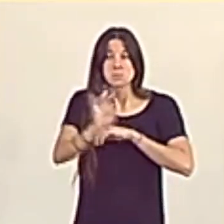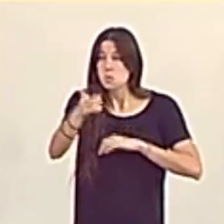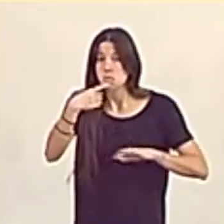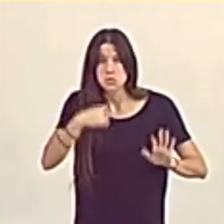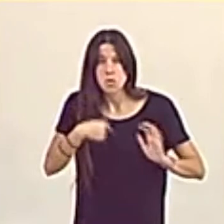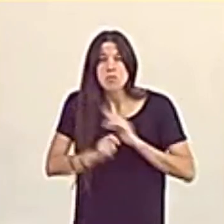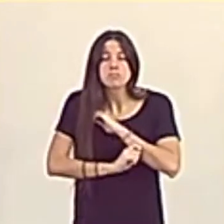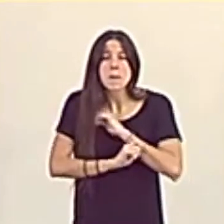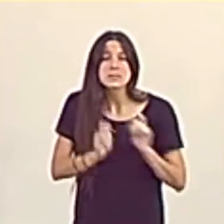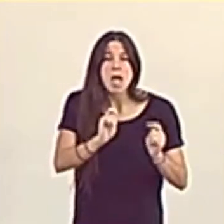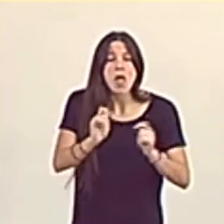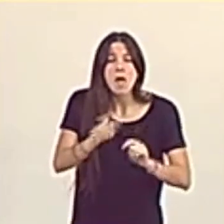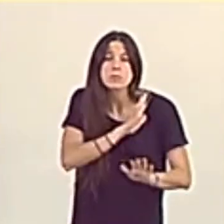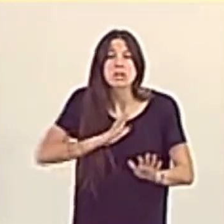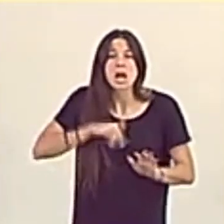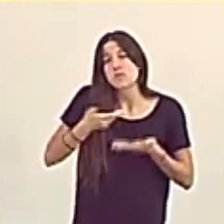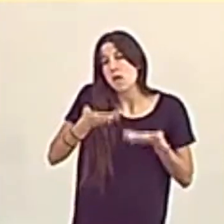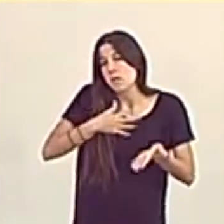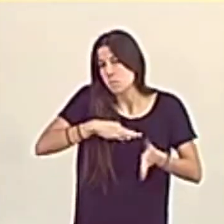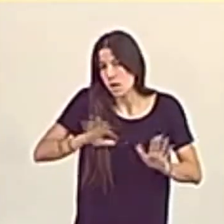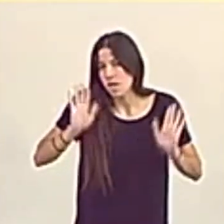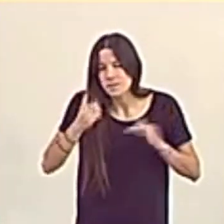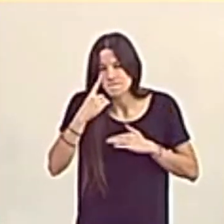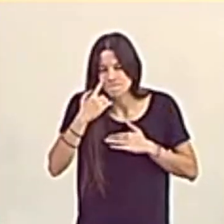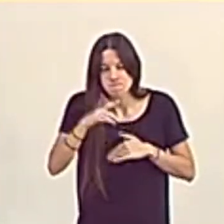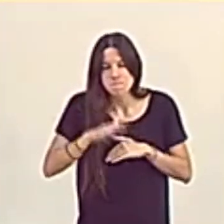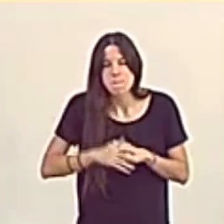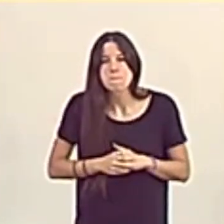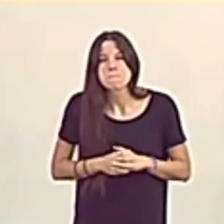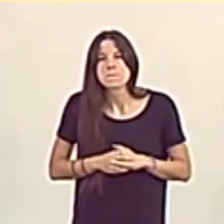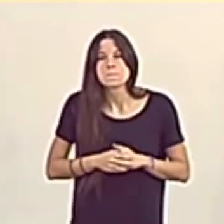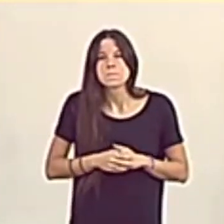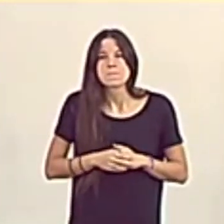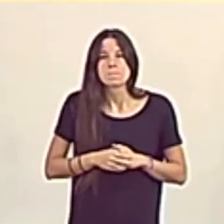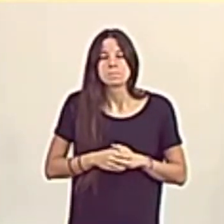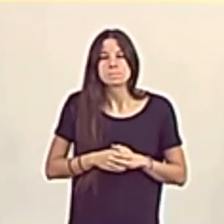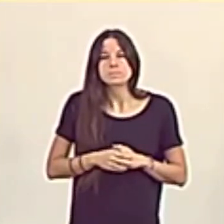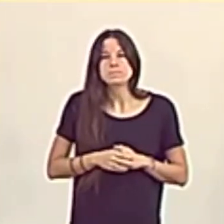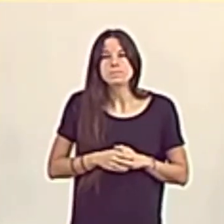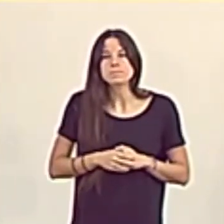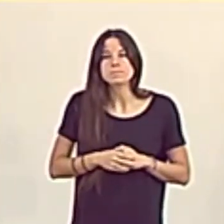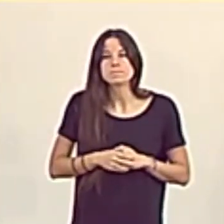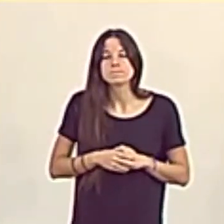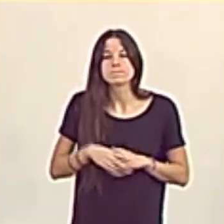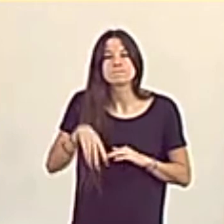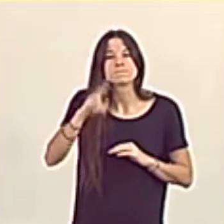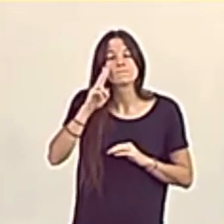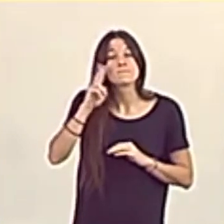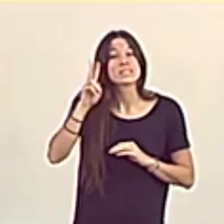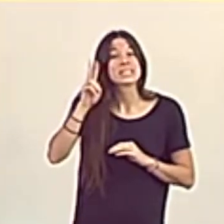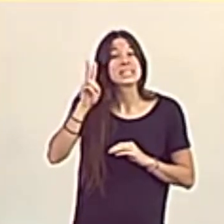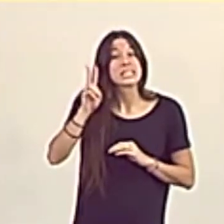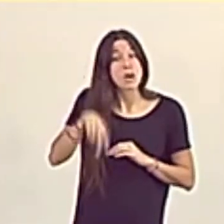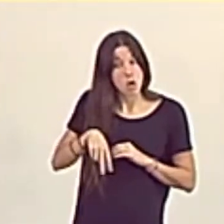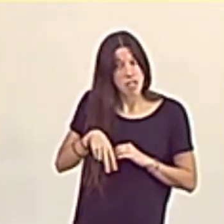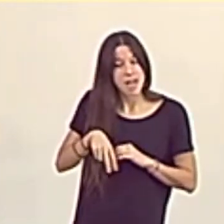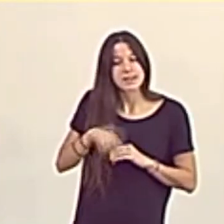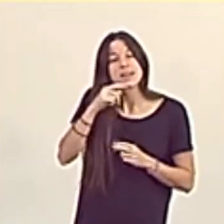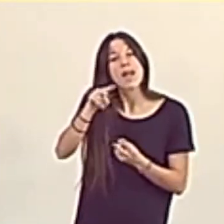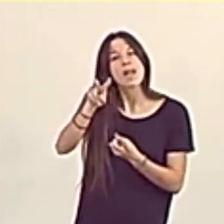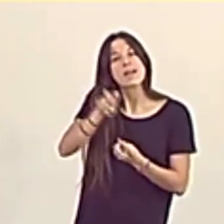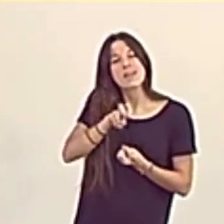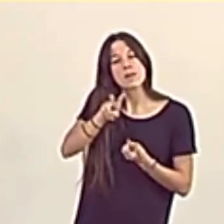pista por si puede resultarle de ayuda. Verán, en vez de reconocer que les suben los